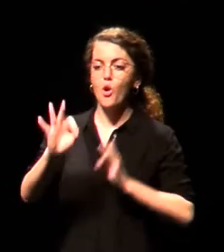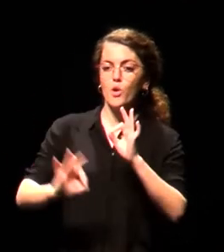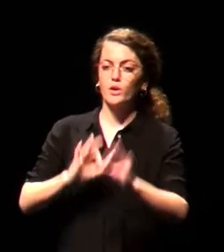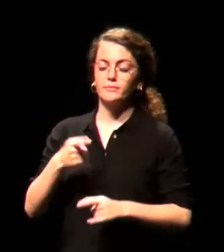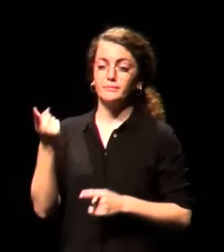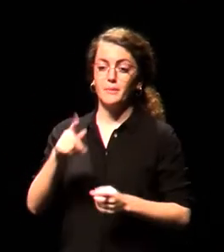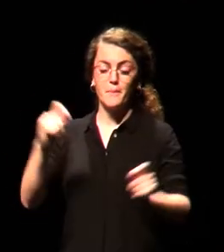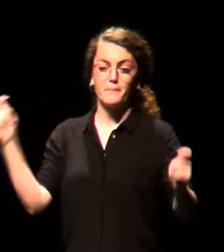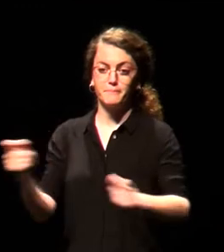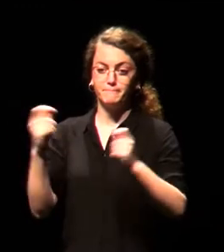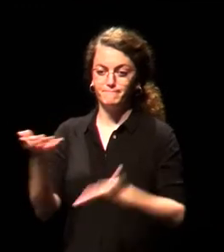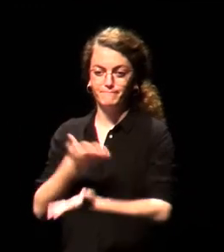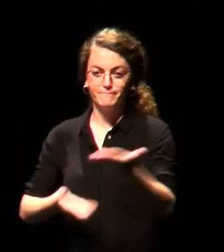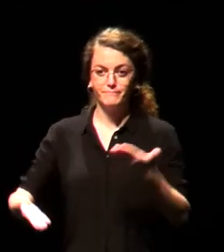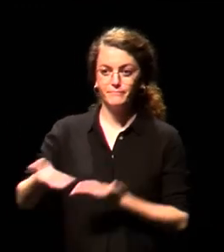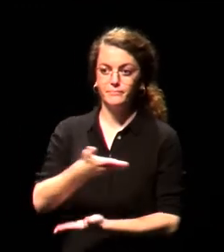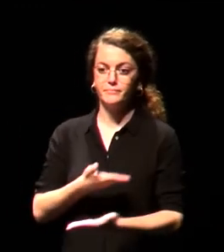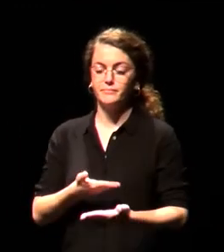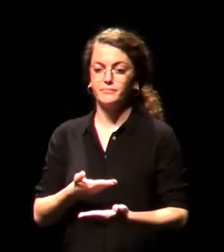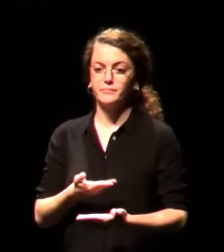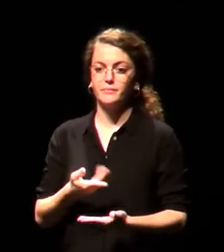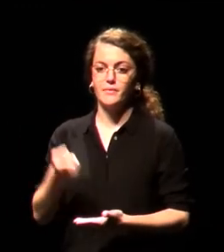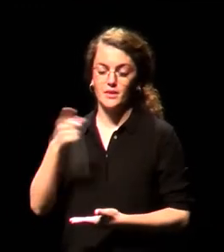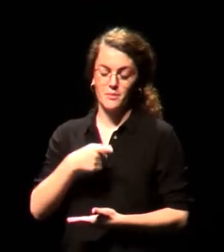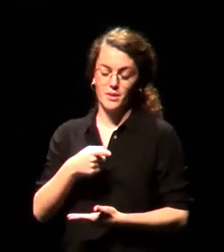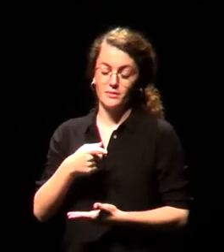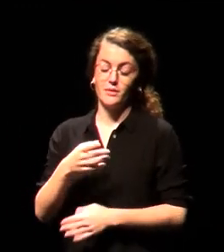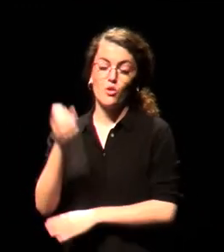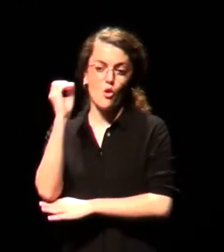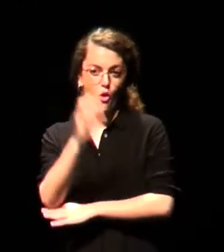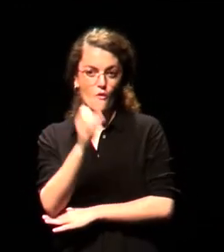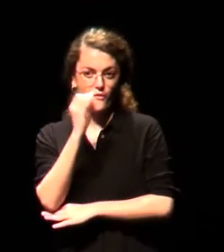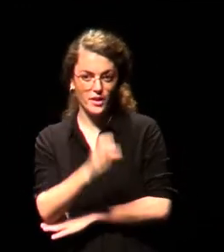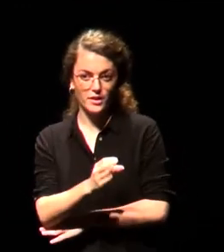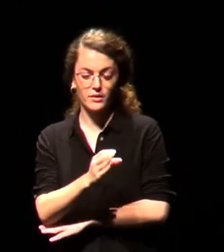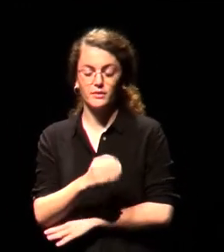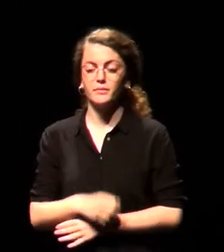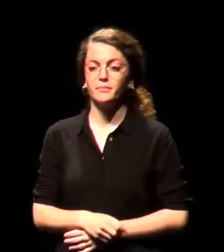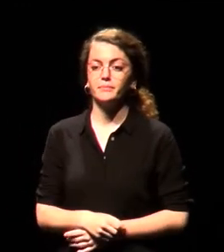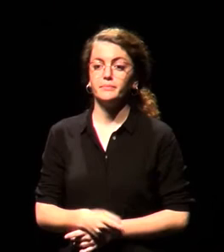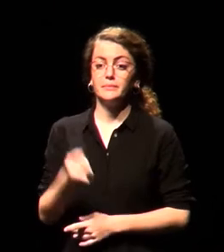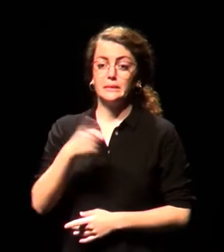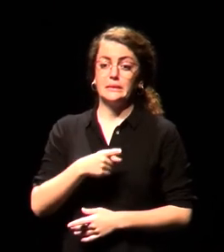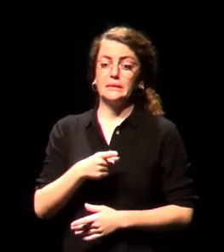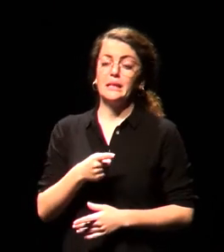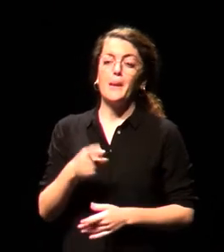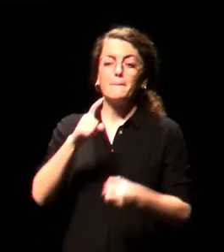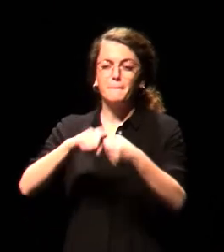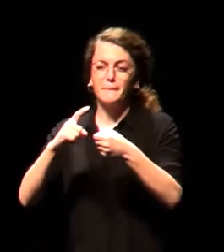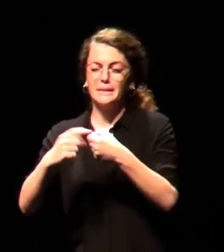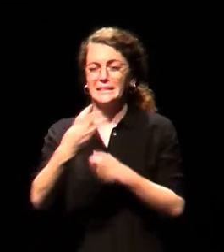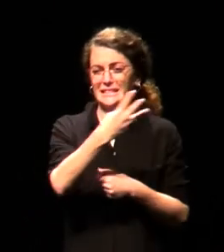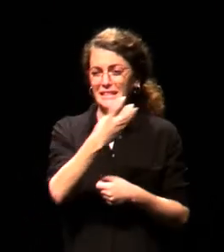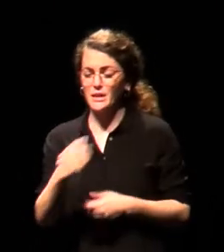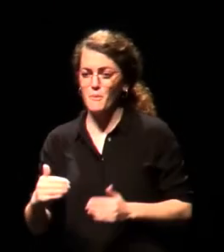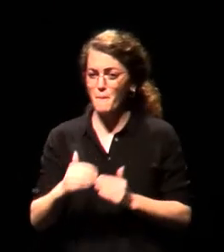patrocinadoras y colaboradoras y, por supuesto, a conferenciantes, compañías y a los más de 300 participantes